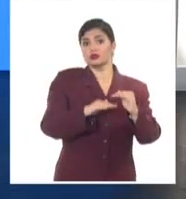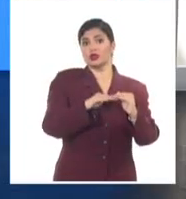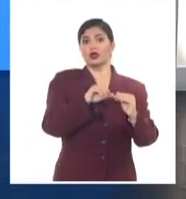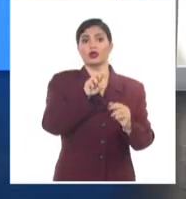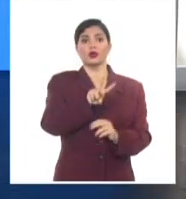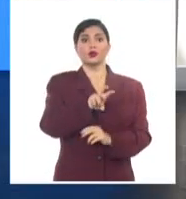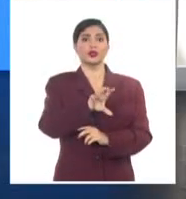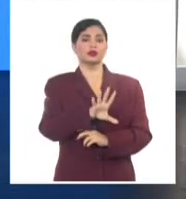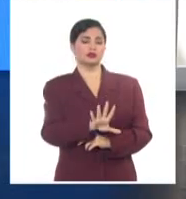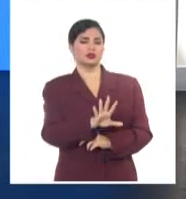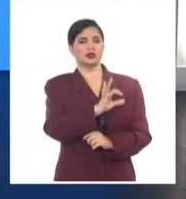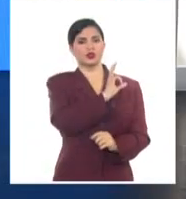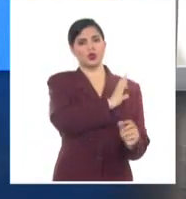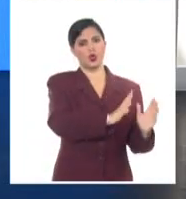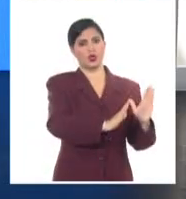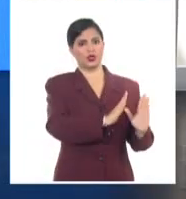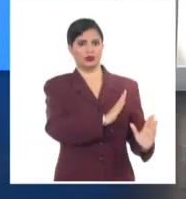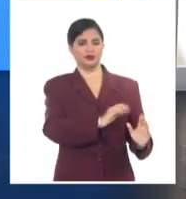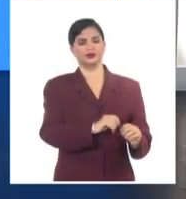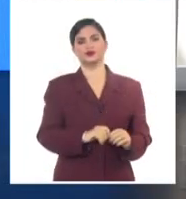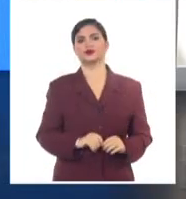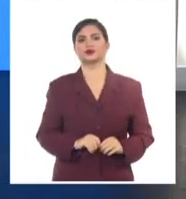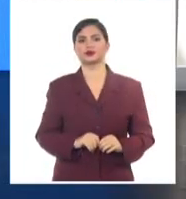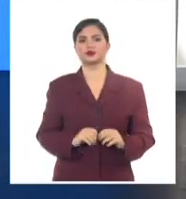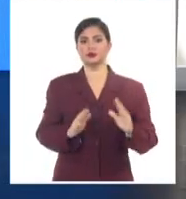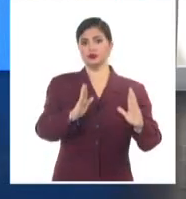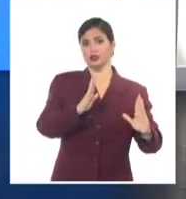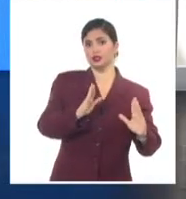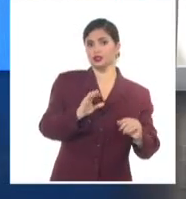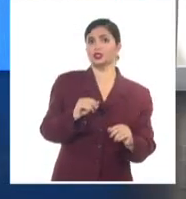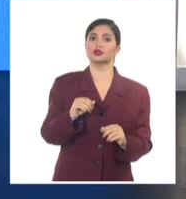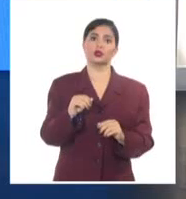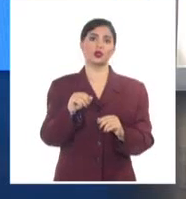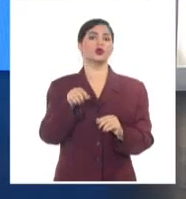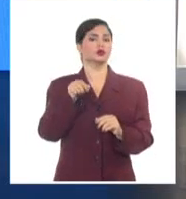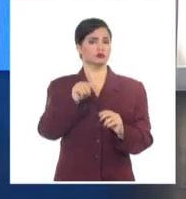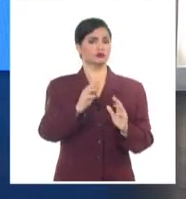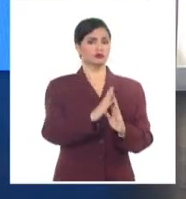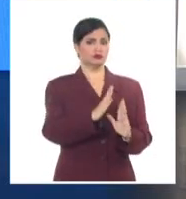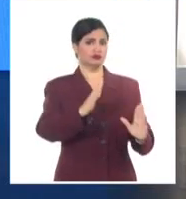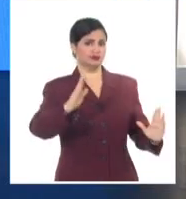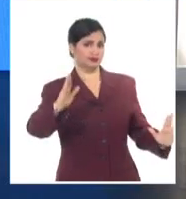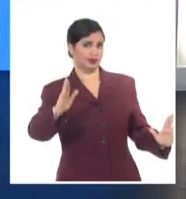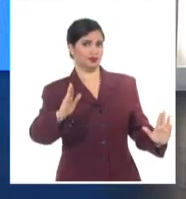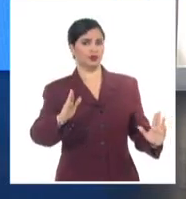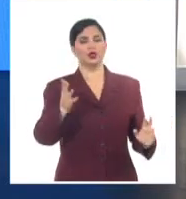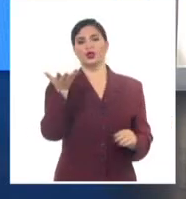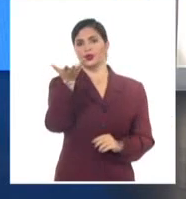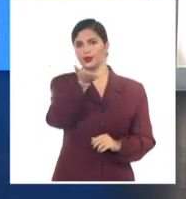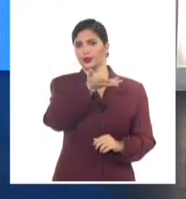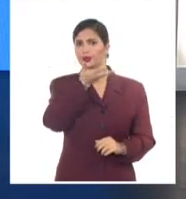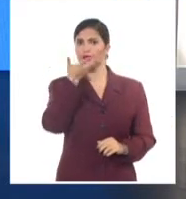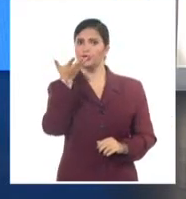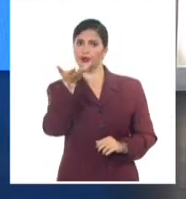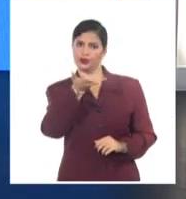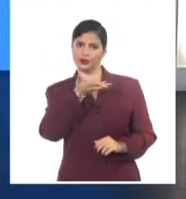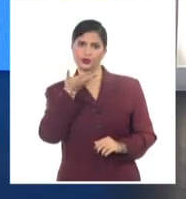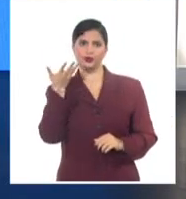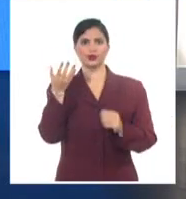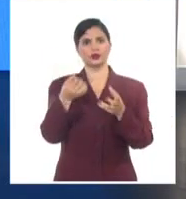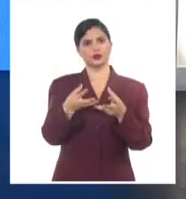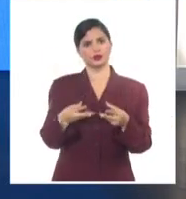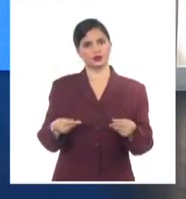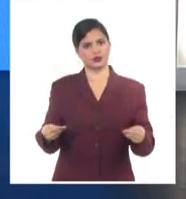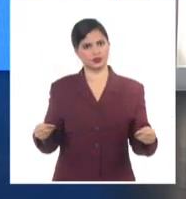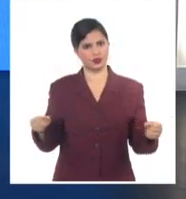de la región oriental. En el centro y el oriente del país, tendremos vientos, o tuvimos vientos variables débiles. Desde esta tarde, tendremos brisas marinas, lo que favorece que en zonas